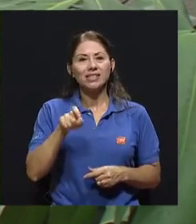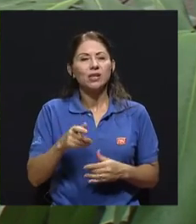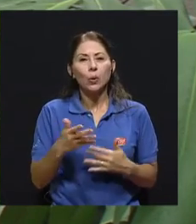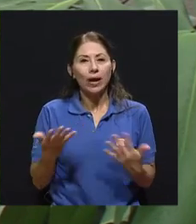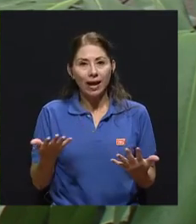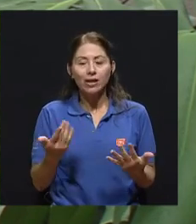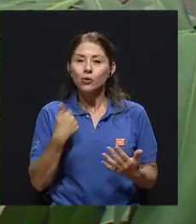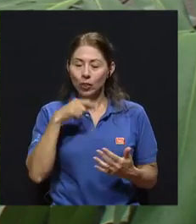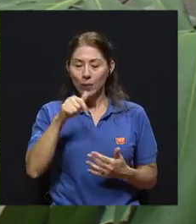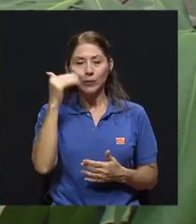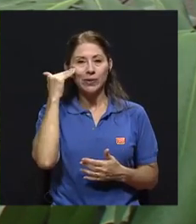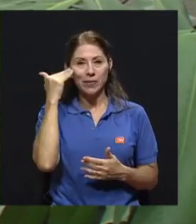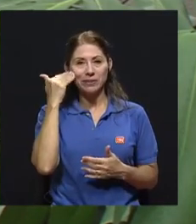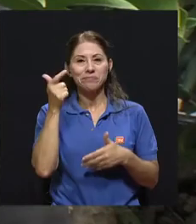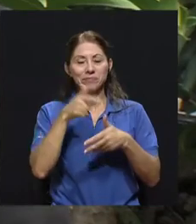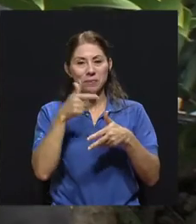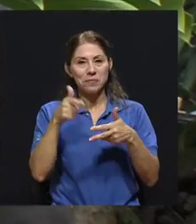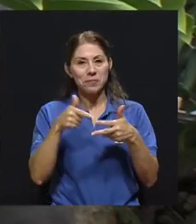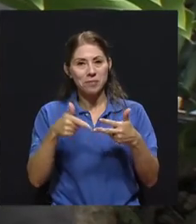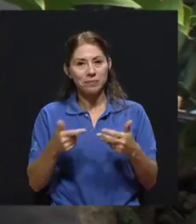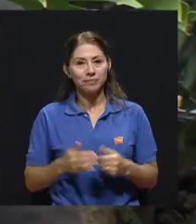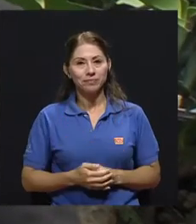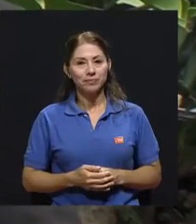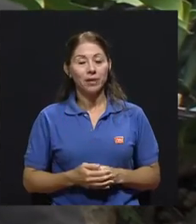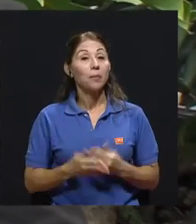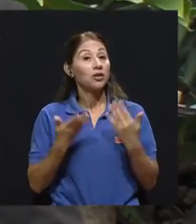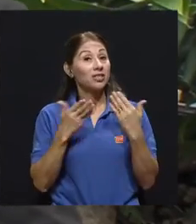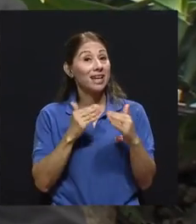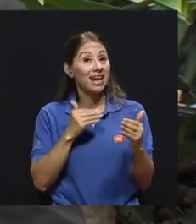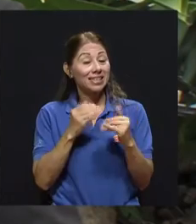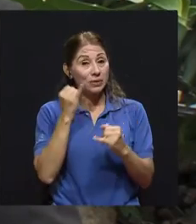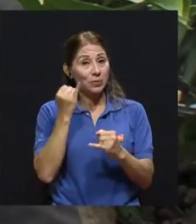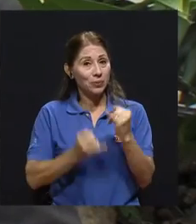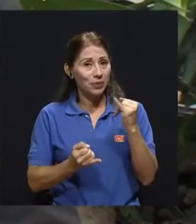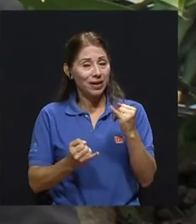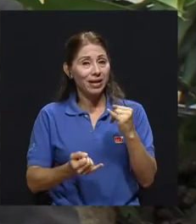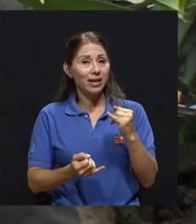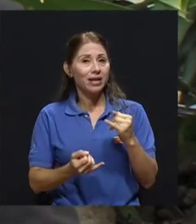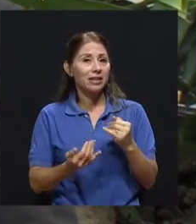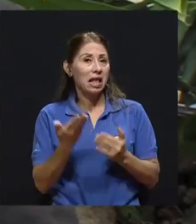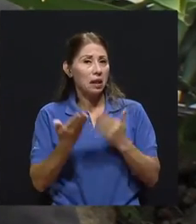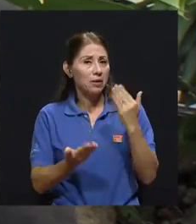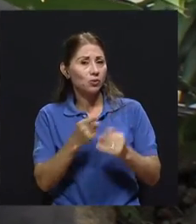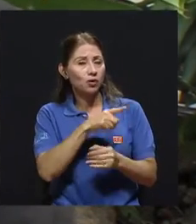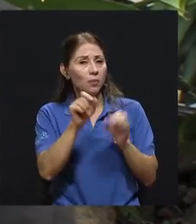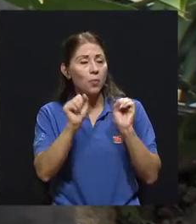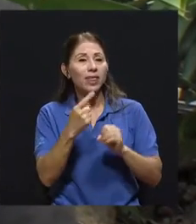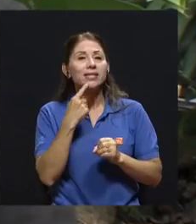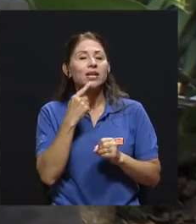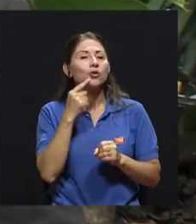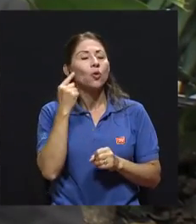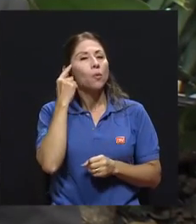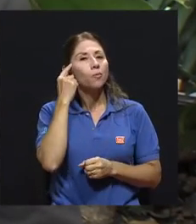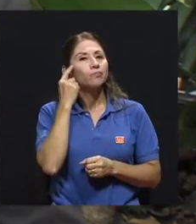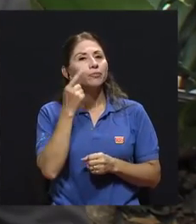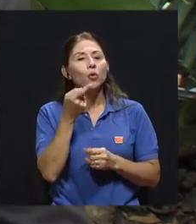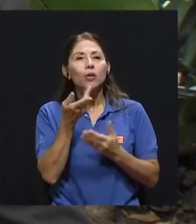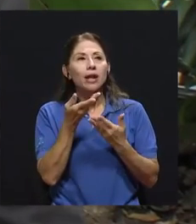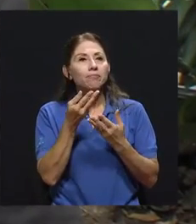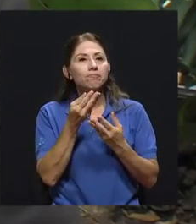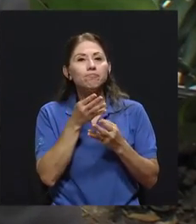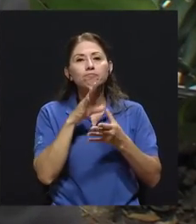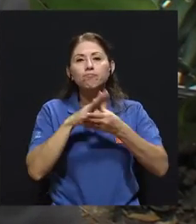estamos llegando al final del programa. Tal vez sí me gustaría, Mariano, que usted pudiera regalarnos una reflexión final acerca de lo que representa,